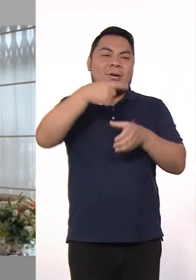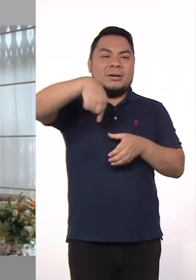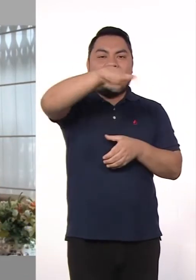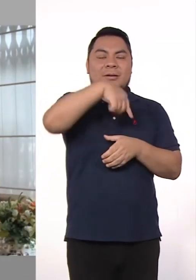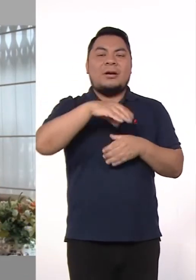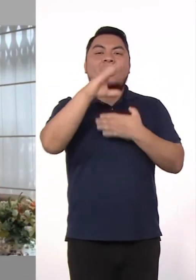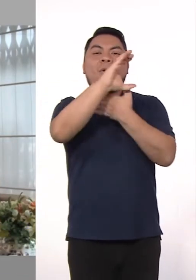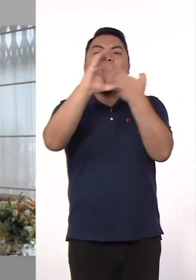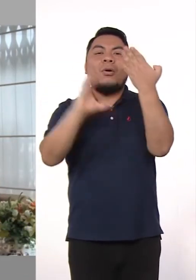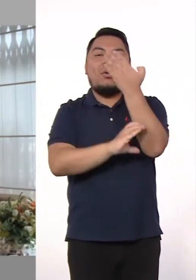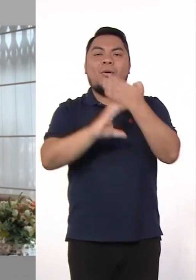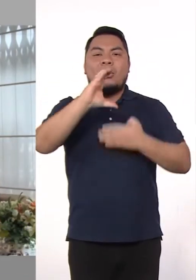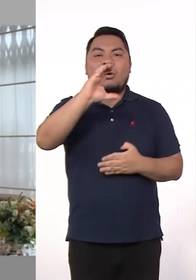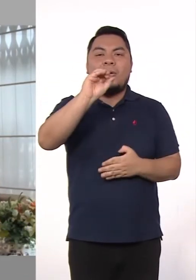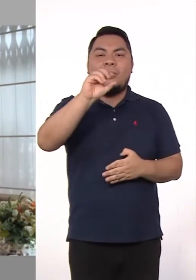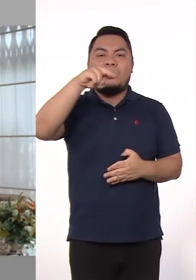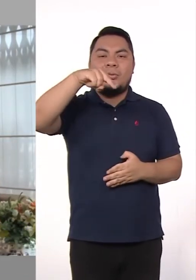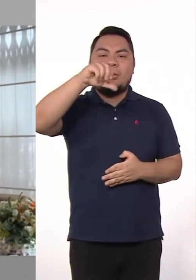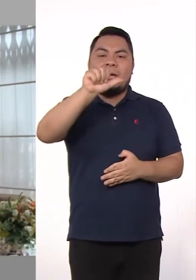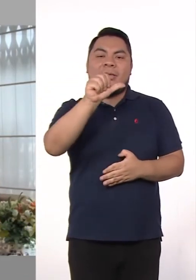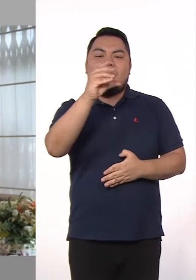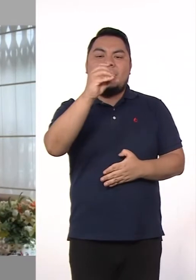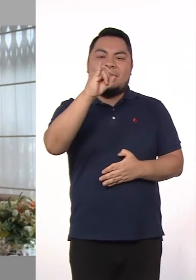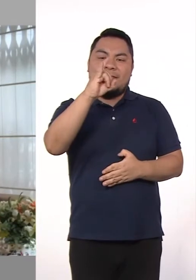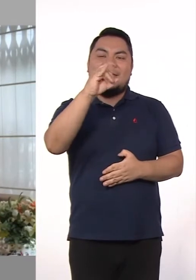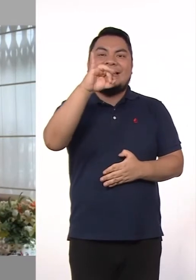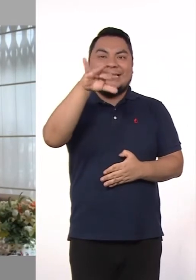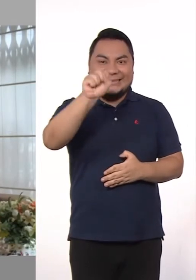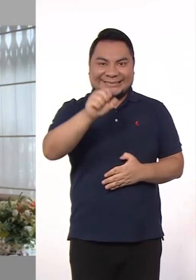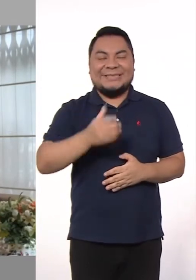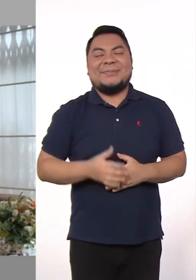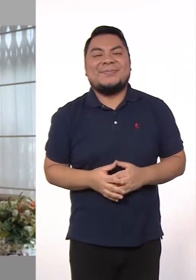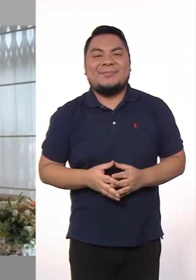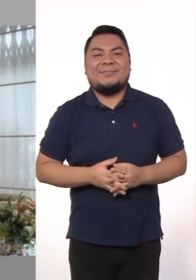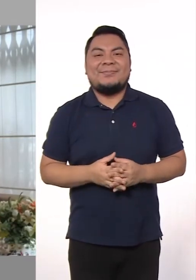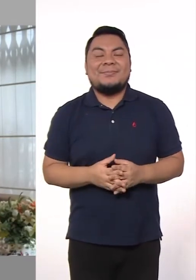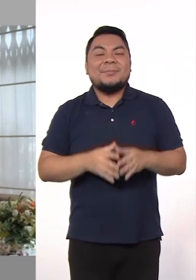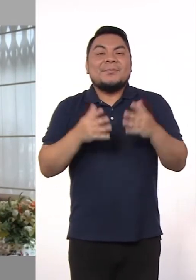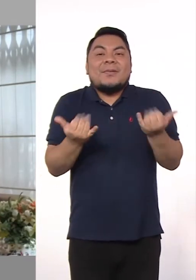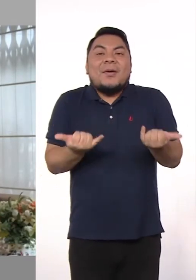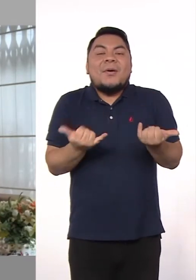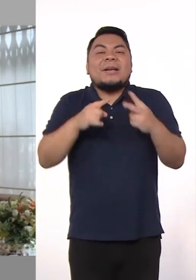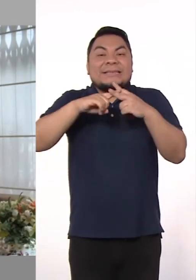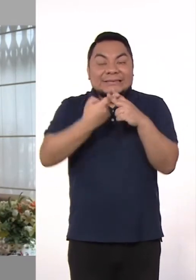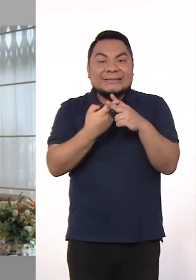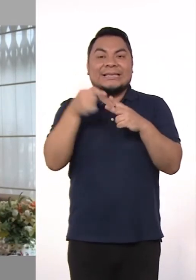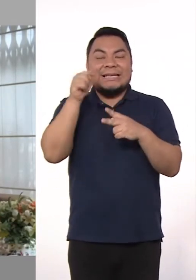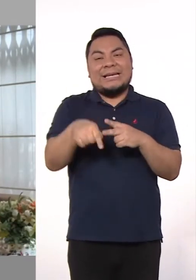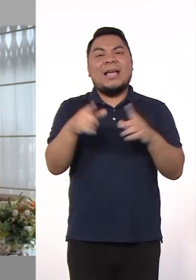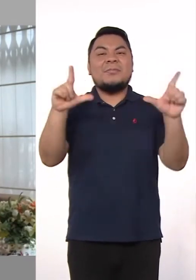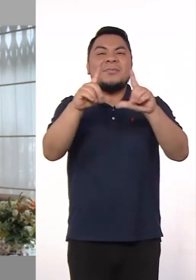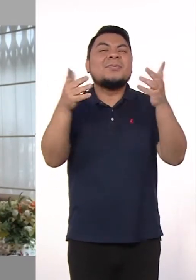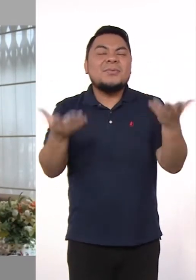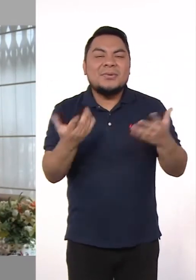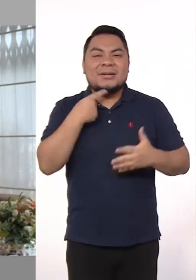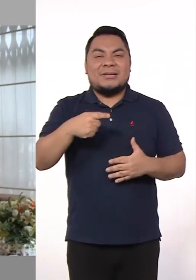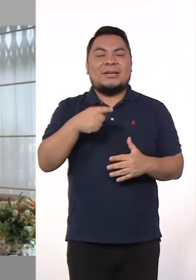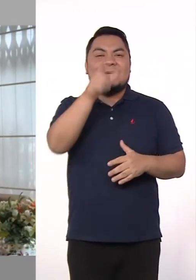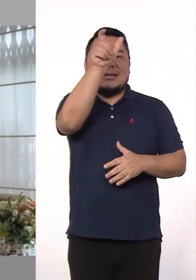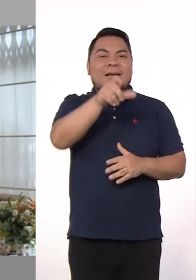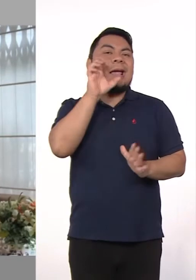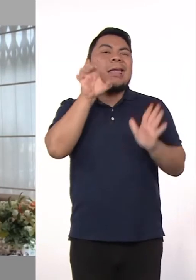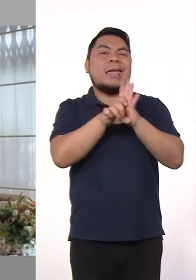Consejo Nacional para la Integración de la Persona con Discapacidad con ADIS. Vamos a iniciar el programa con nuestra secuencia Sin